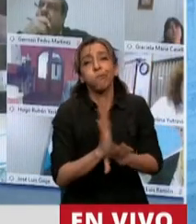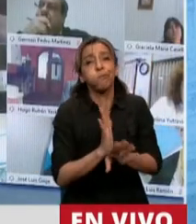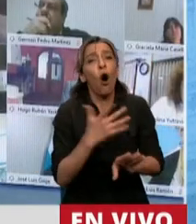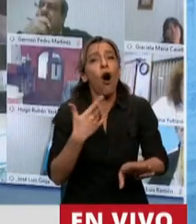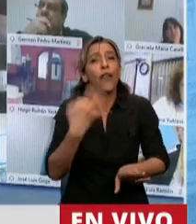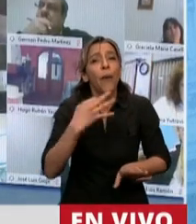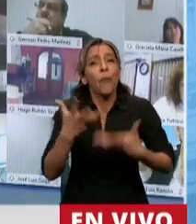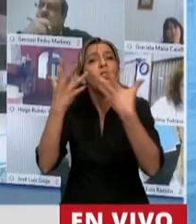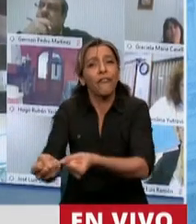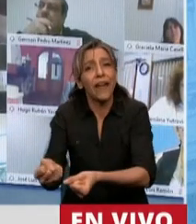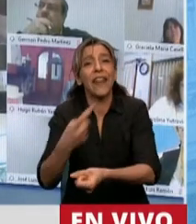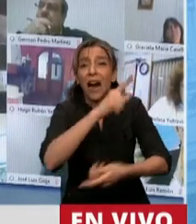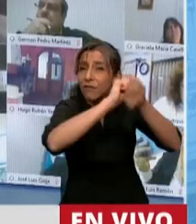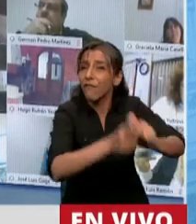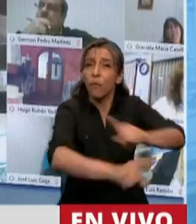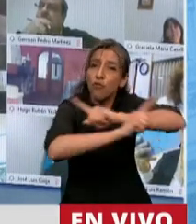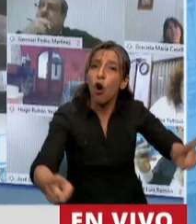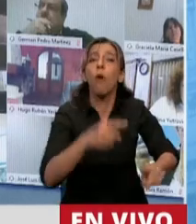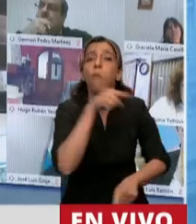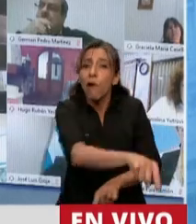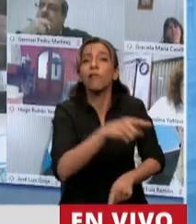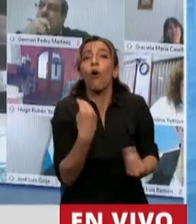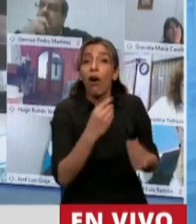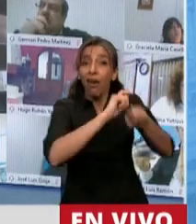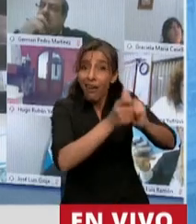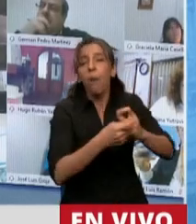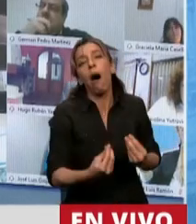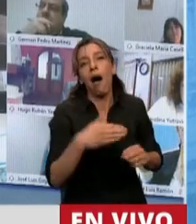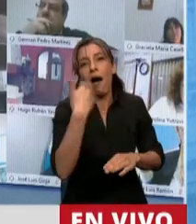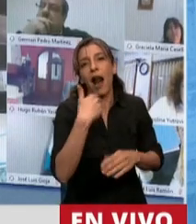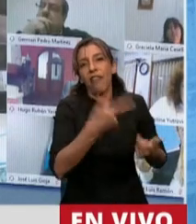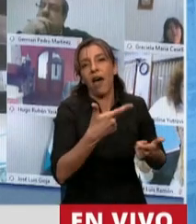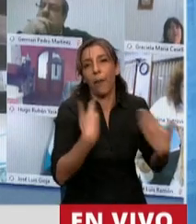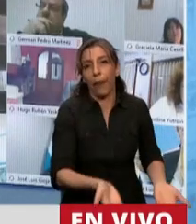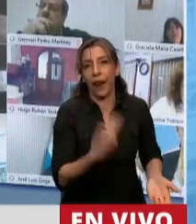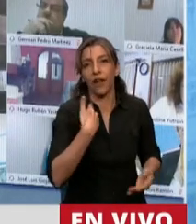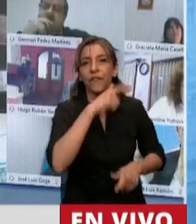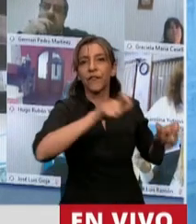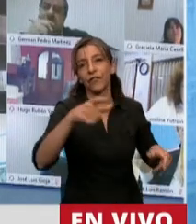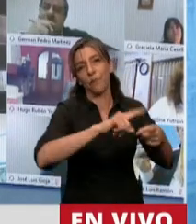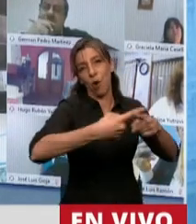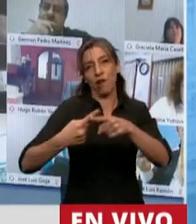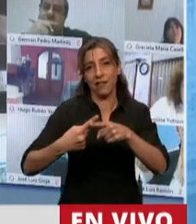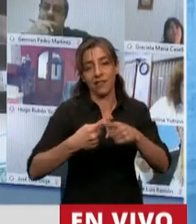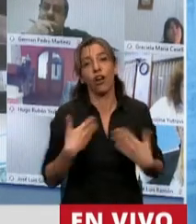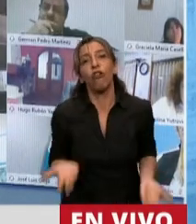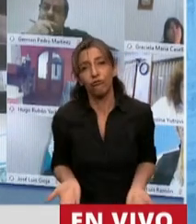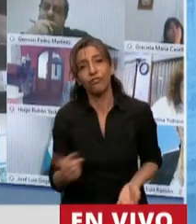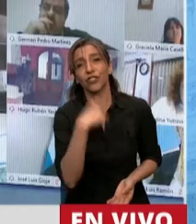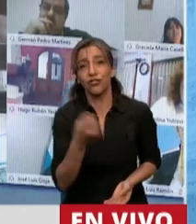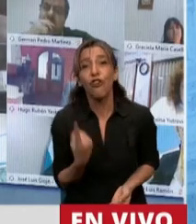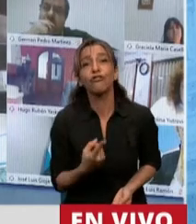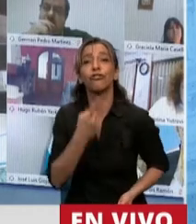A esos argentinos les queremos decir vamos a venir donde sea, en la cancha de River, en el